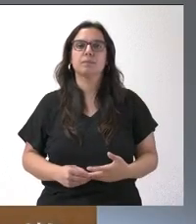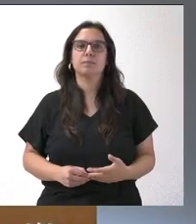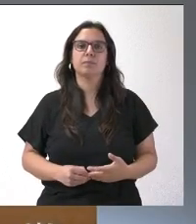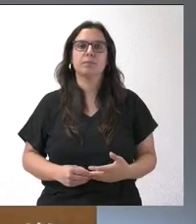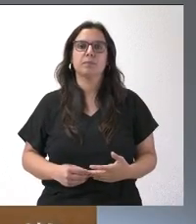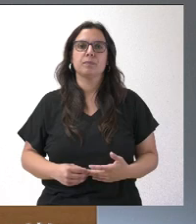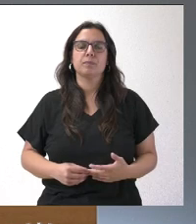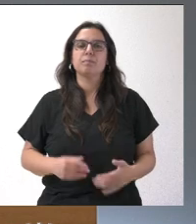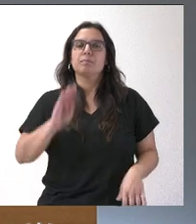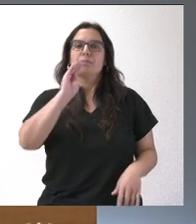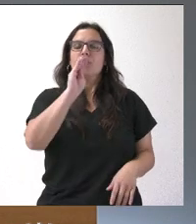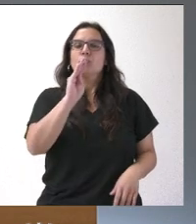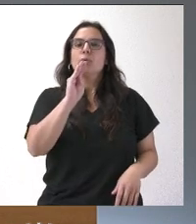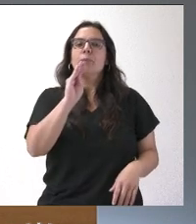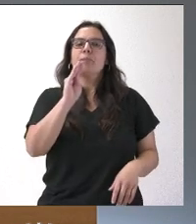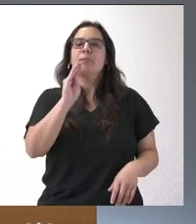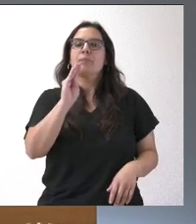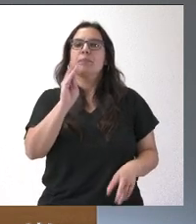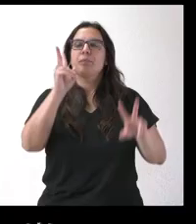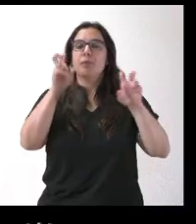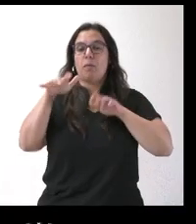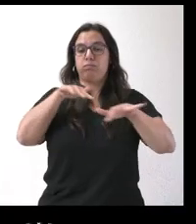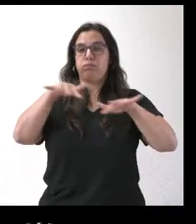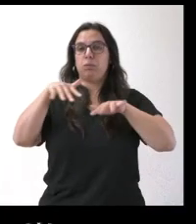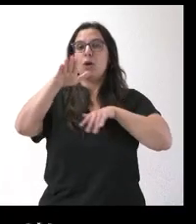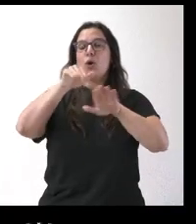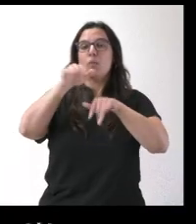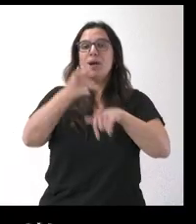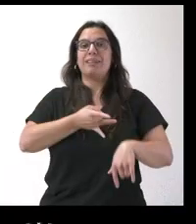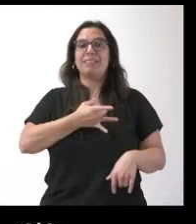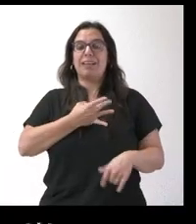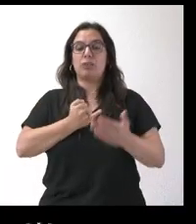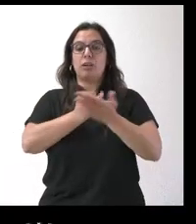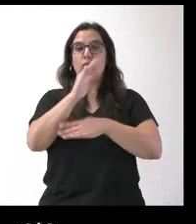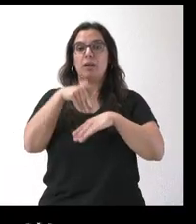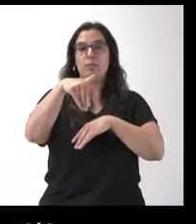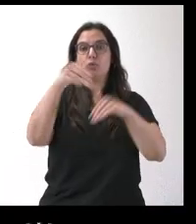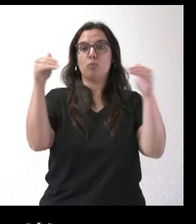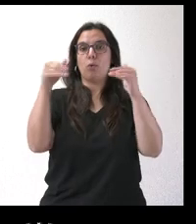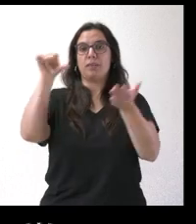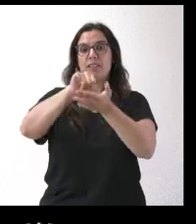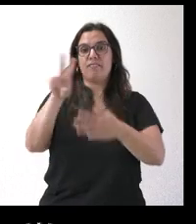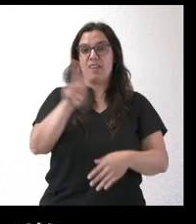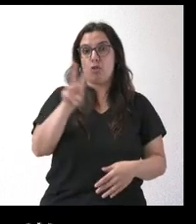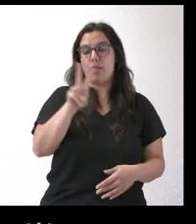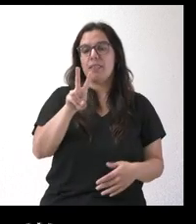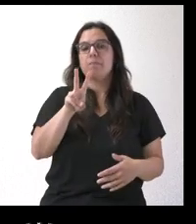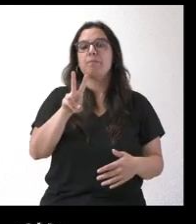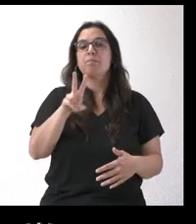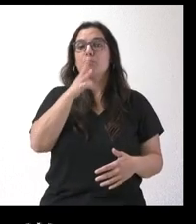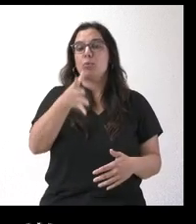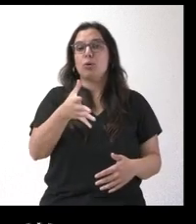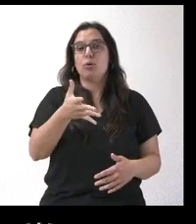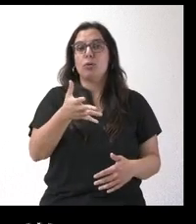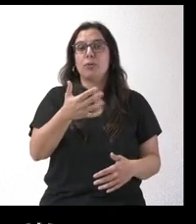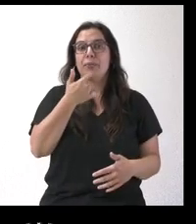Quería preguntarle sobre la movilización que han convocado los sindicatos agrarios el próximo jueves en Valladolid ante la falta